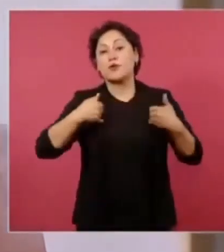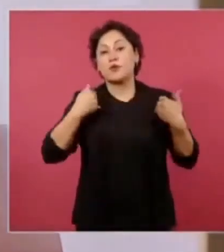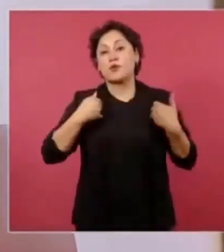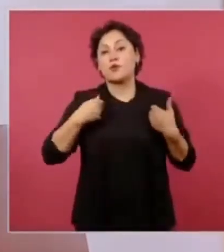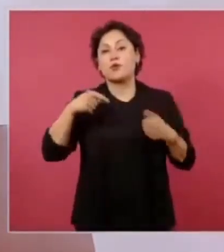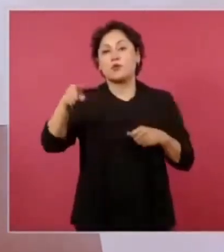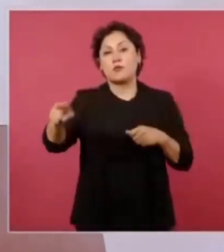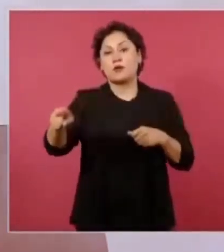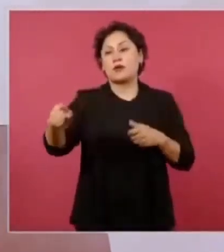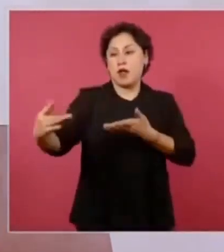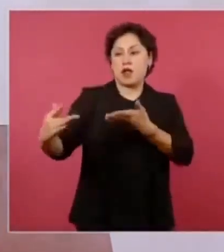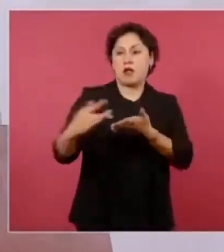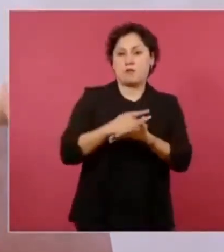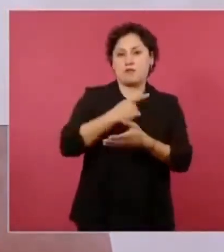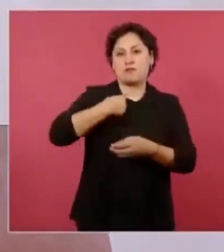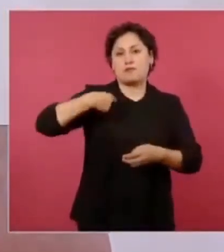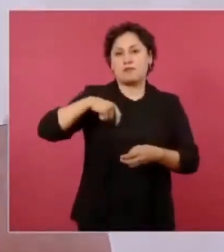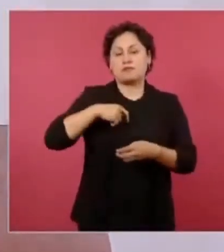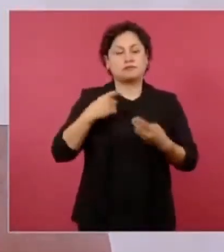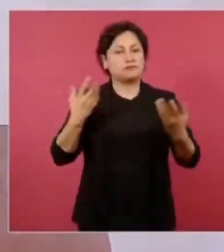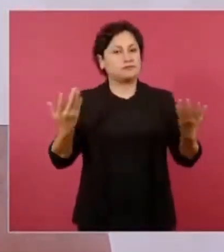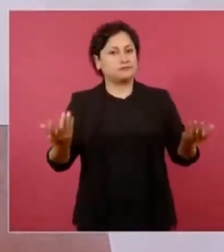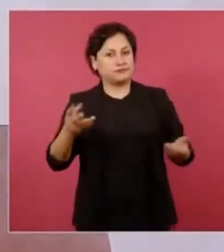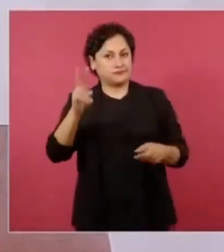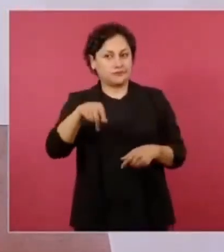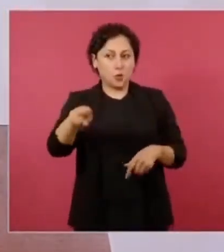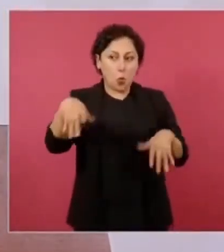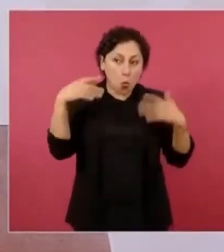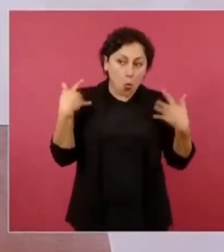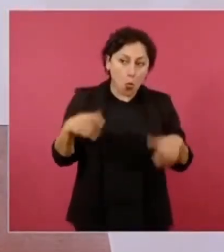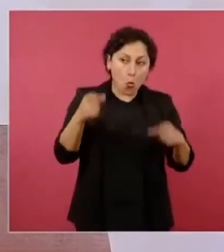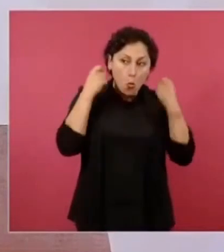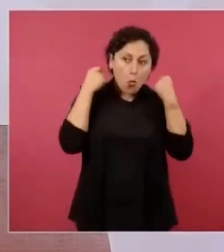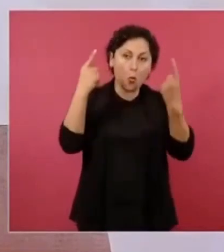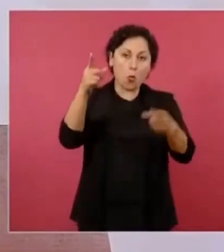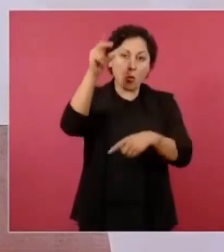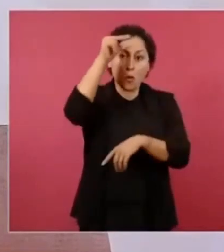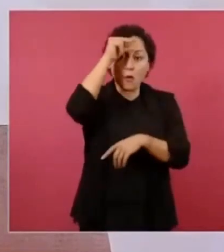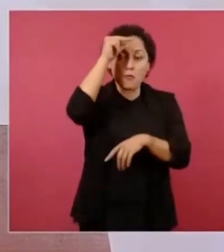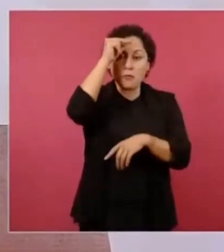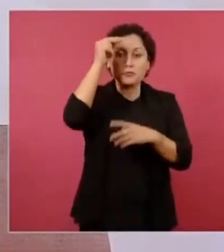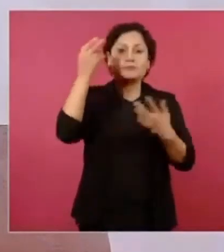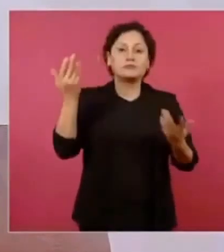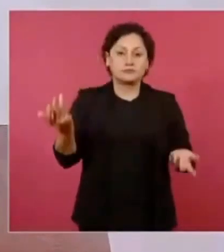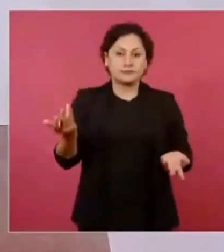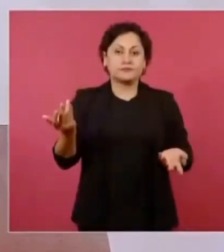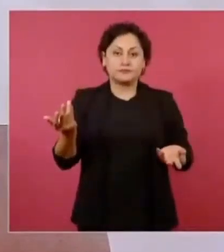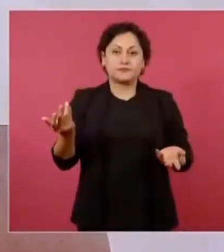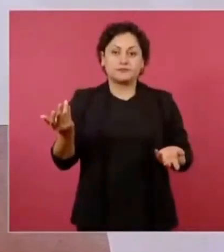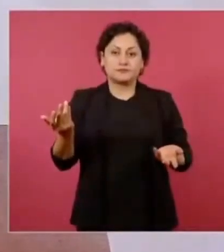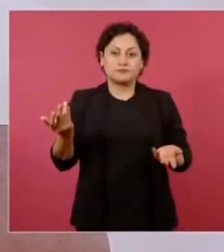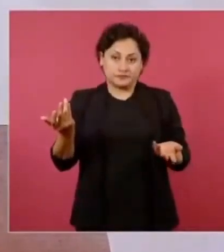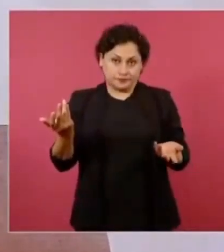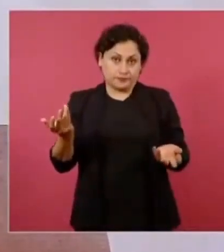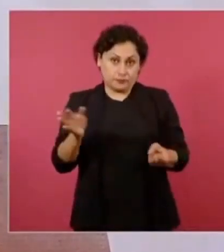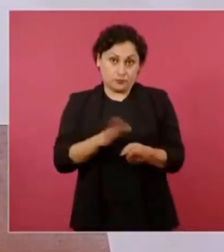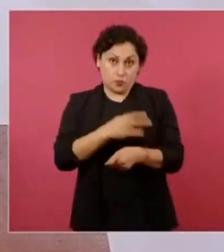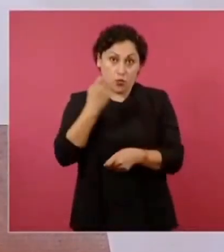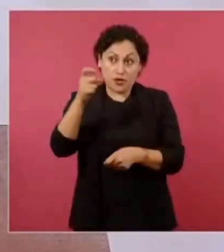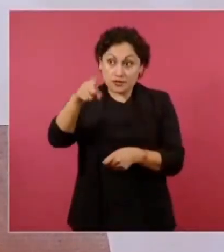para ellos hay que estar